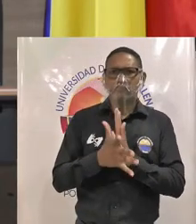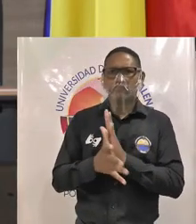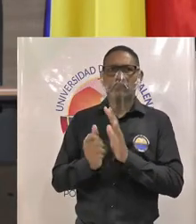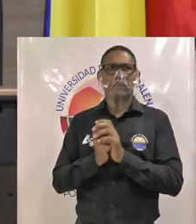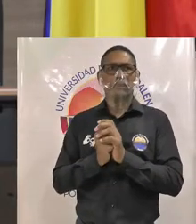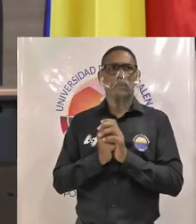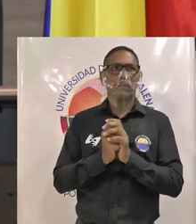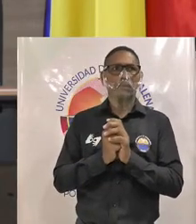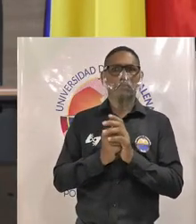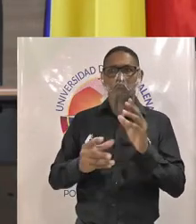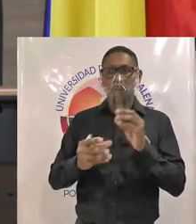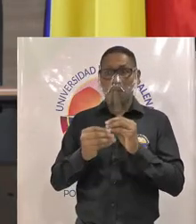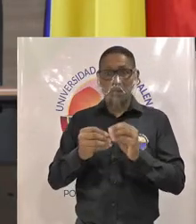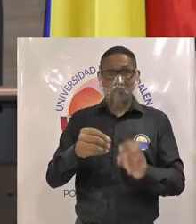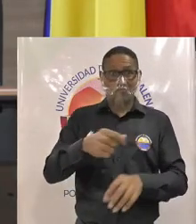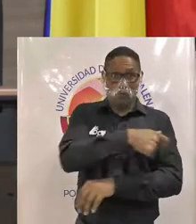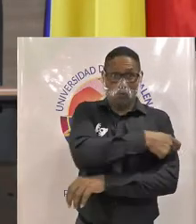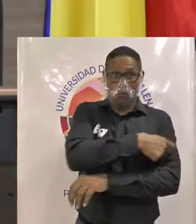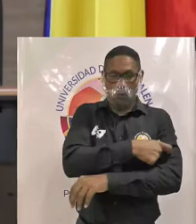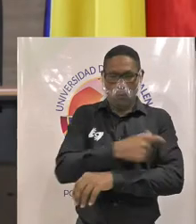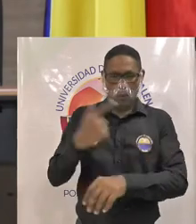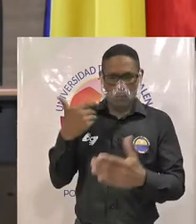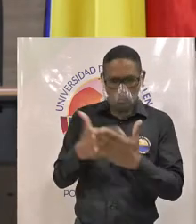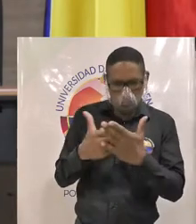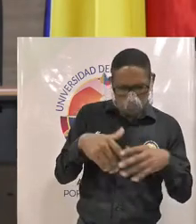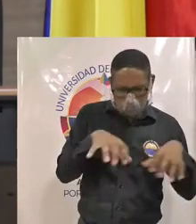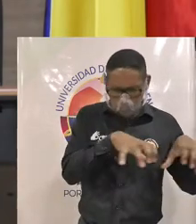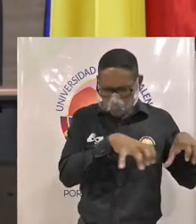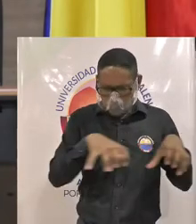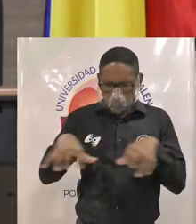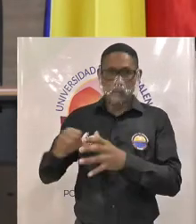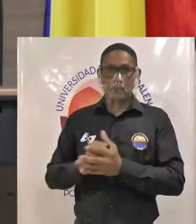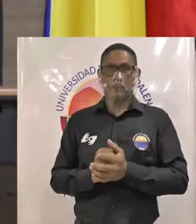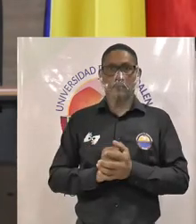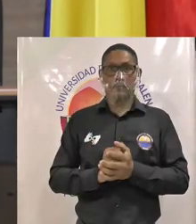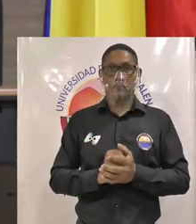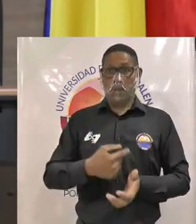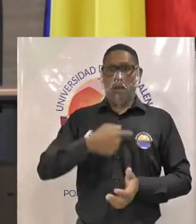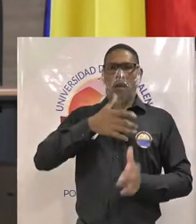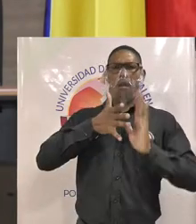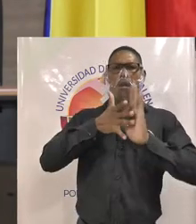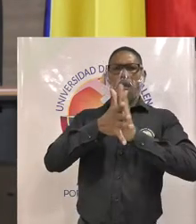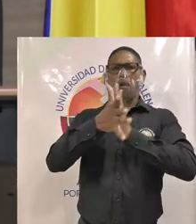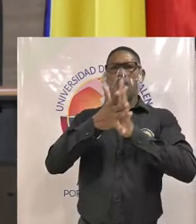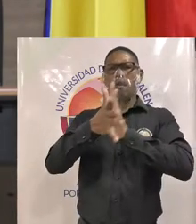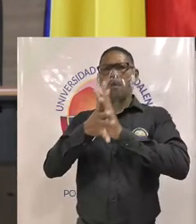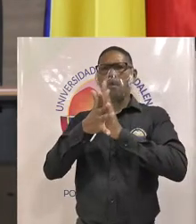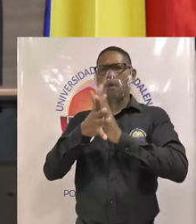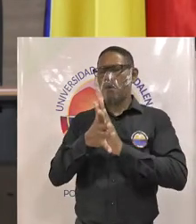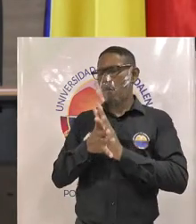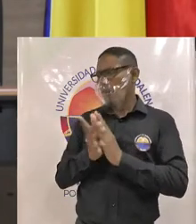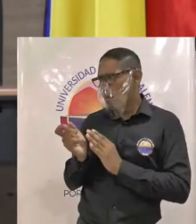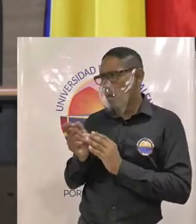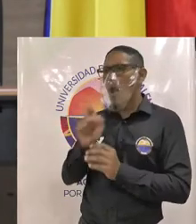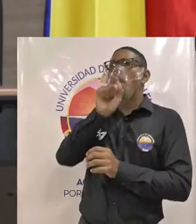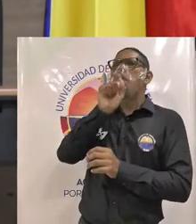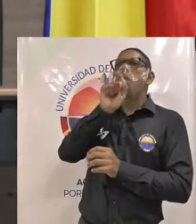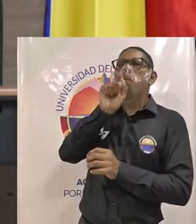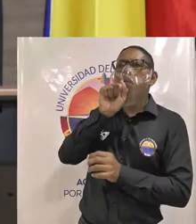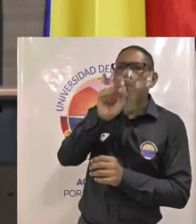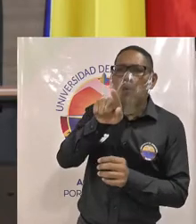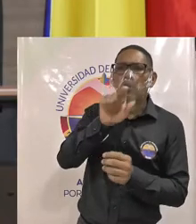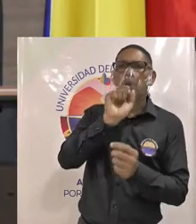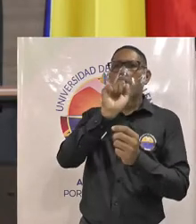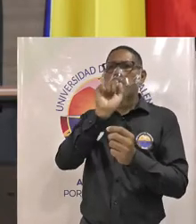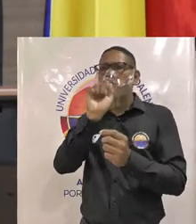por el comité de garantías el moderador transmitirá una sola pregunta a cada una de las